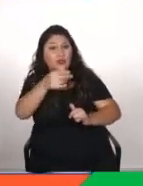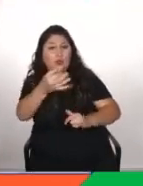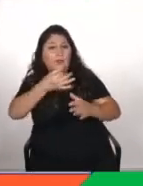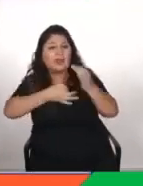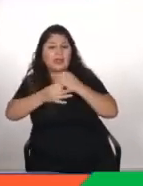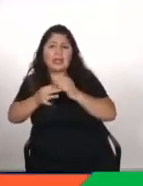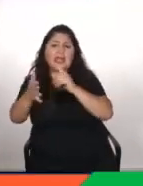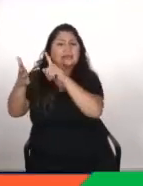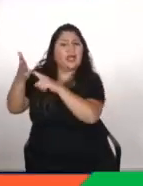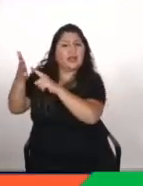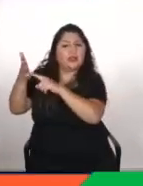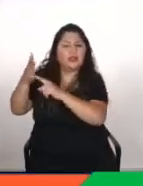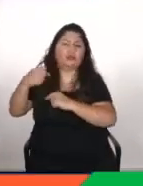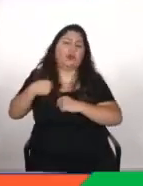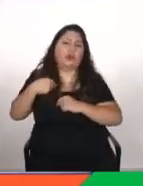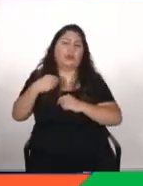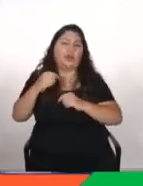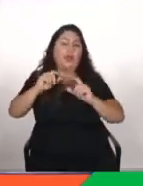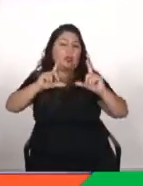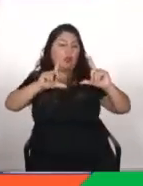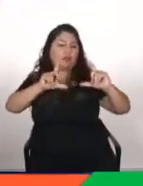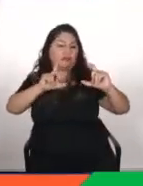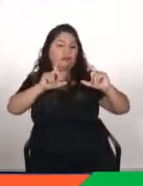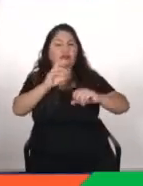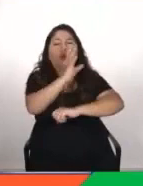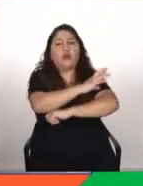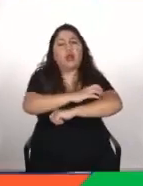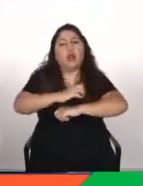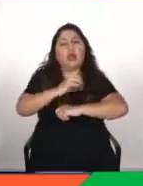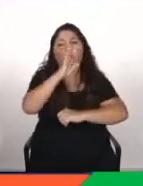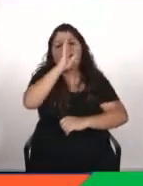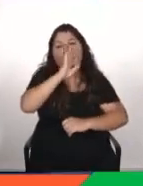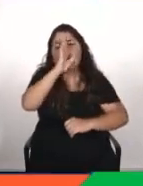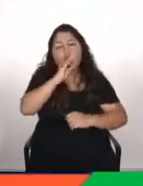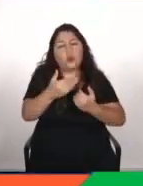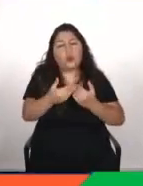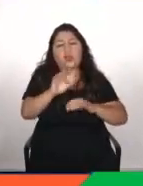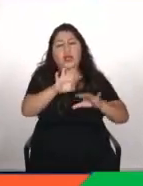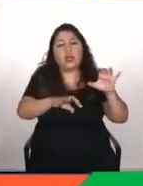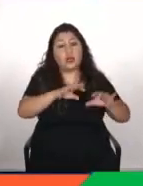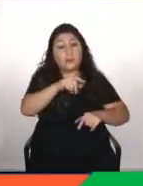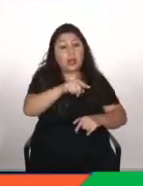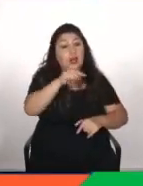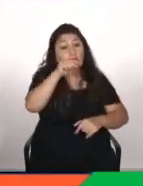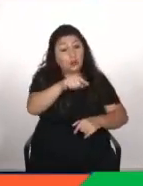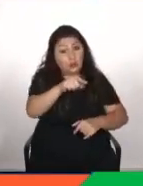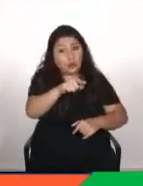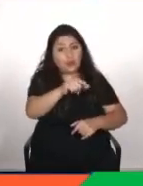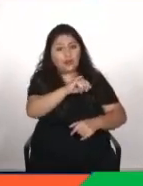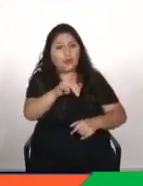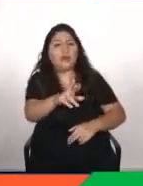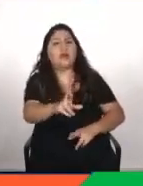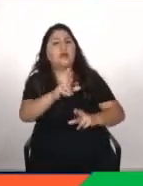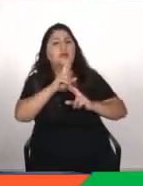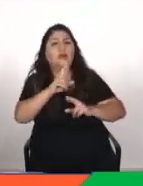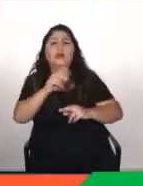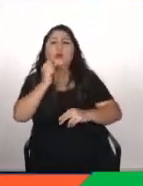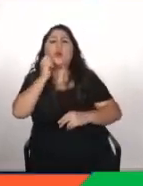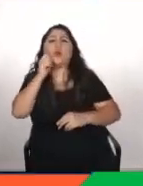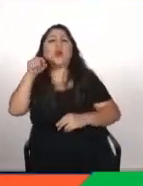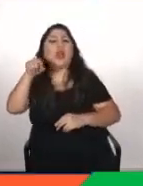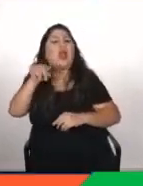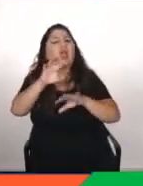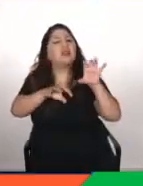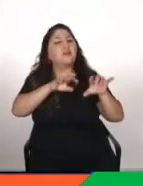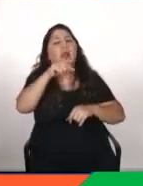por ejemplo yo te paso una imagen de un gato un perro o cualquier animal y tú me tienes que decir exactamente qué animal es entonces para poder entrenar al